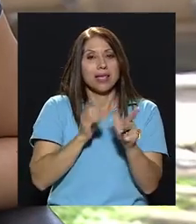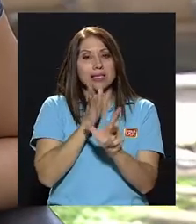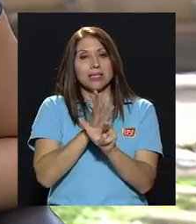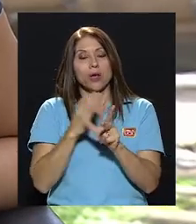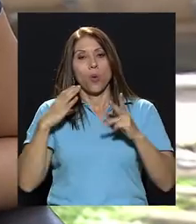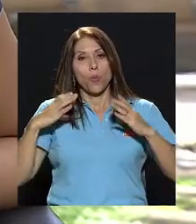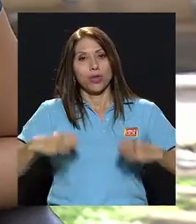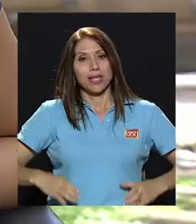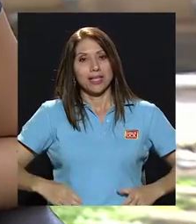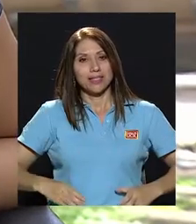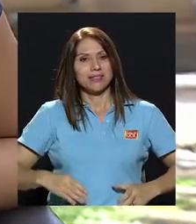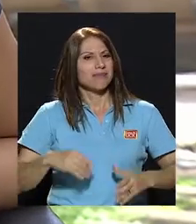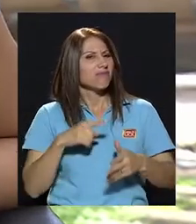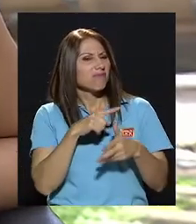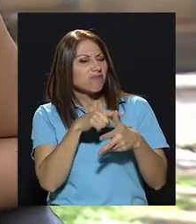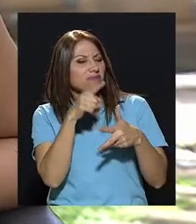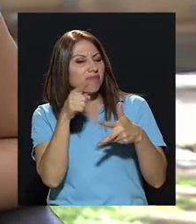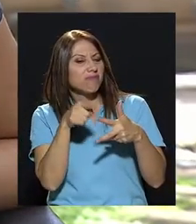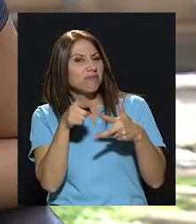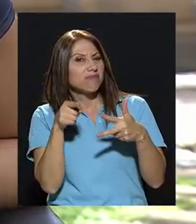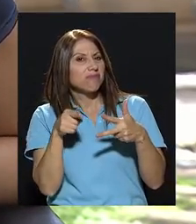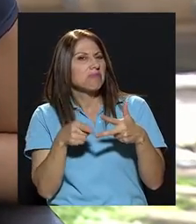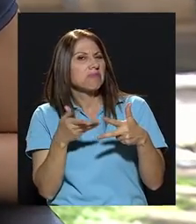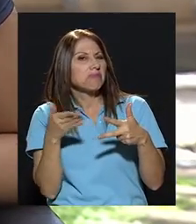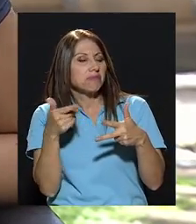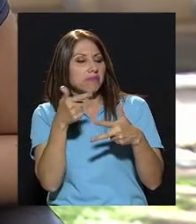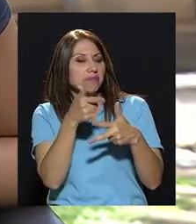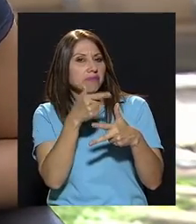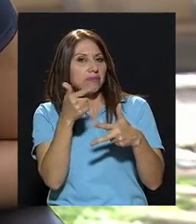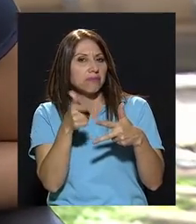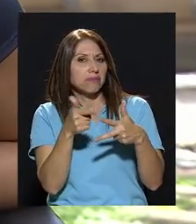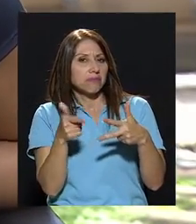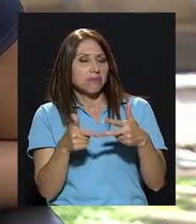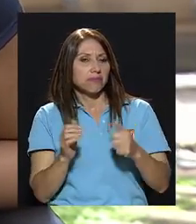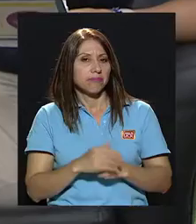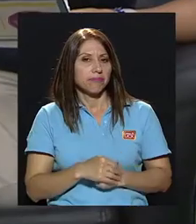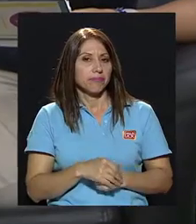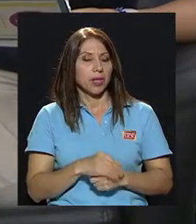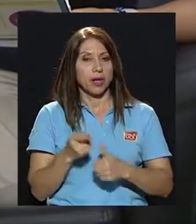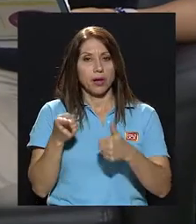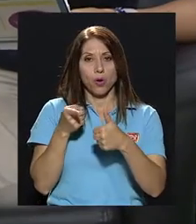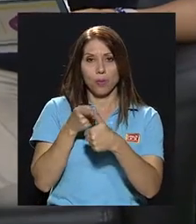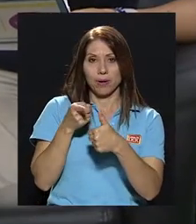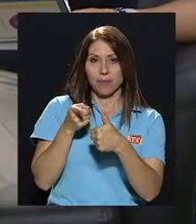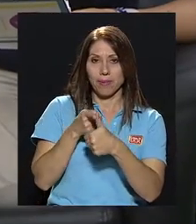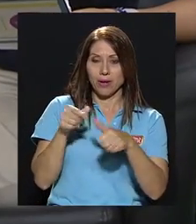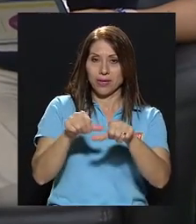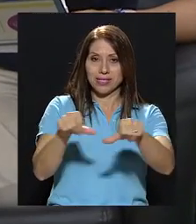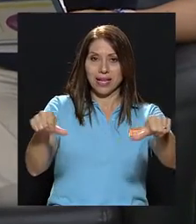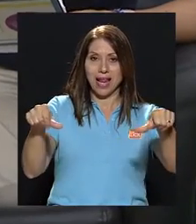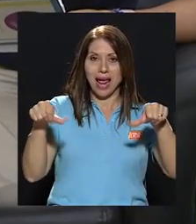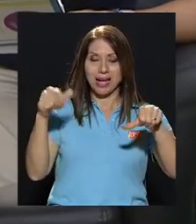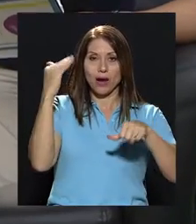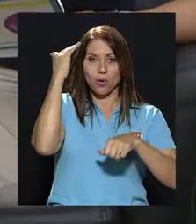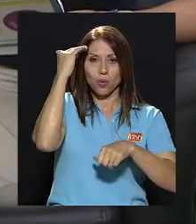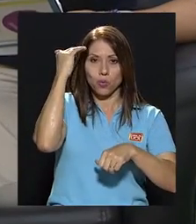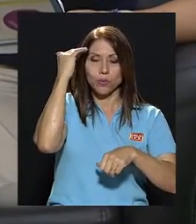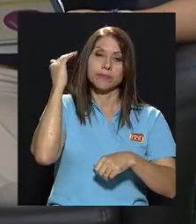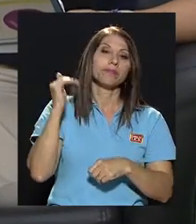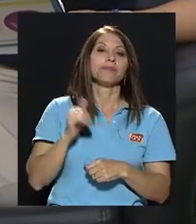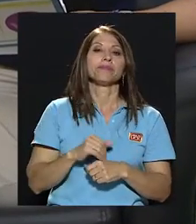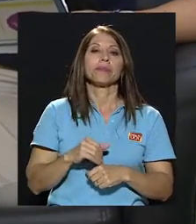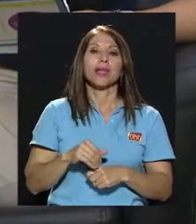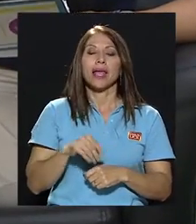psicomotriz, ¿verdad? ¿A qué se refiere cada una de estas áreas? Bueno, lo primero es el área cognitiva o